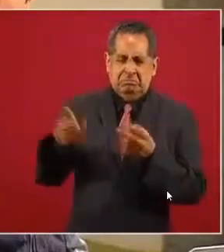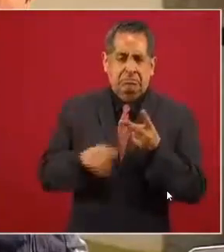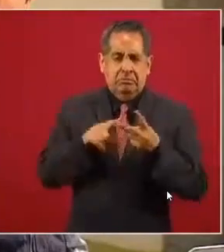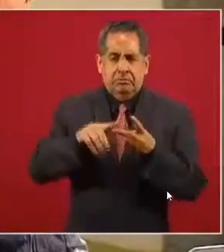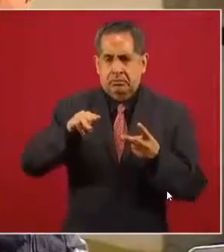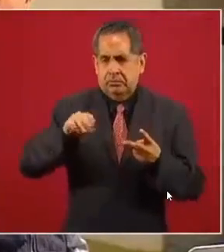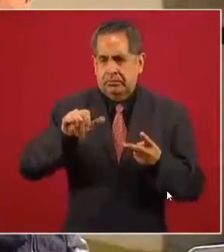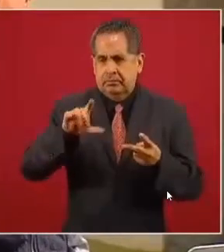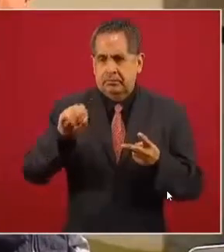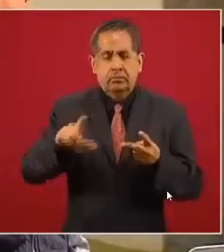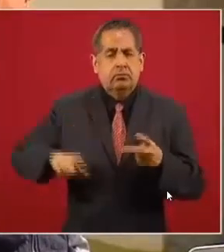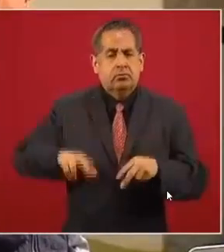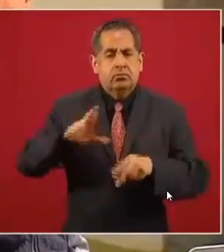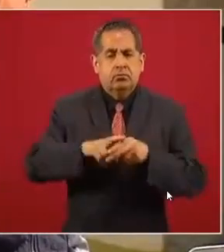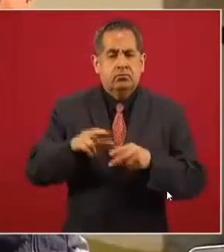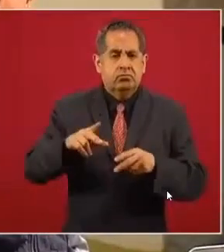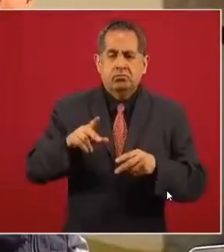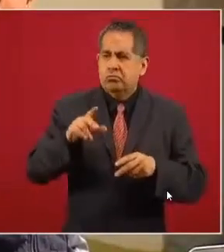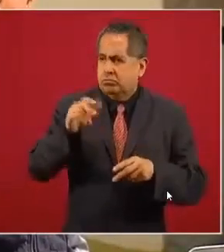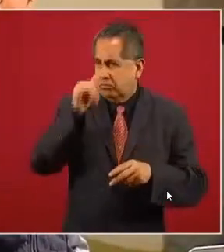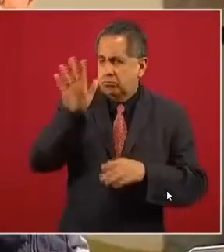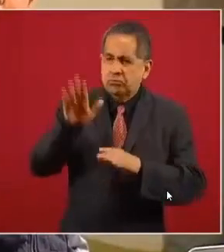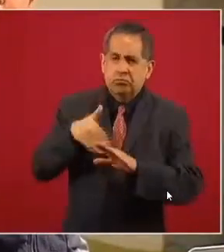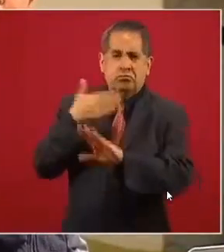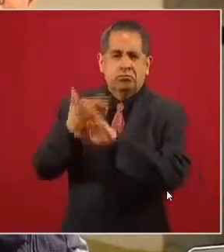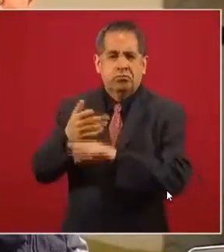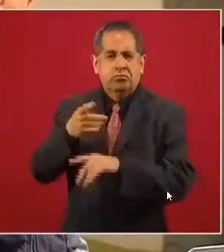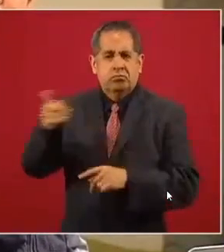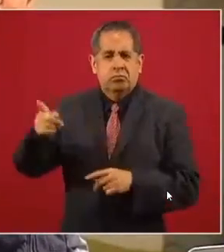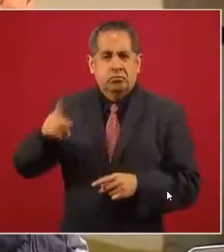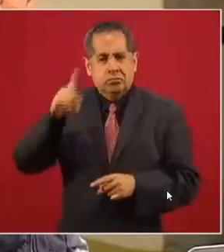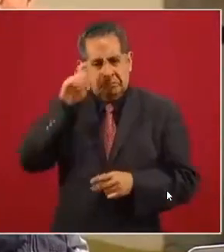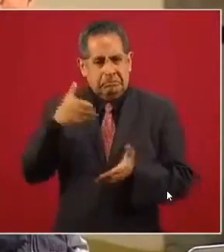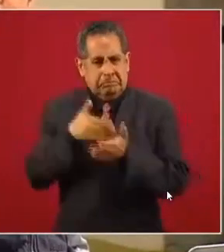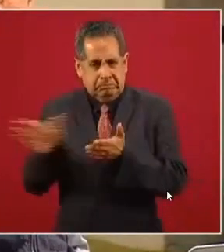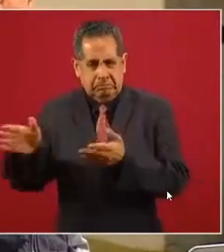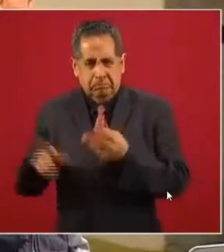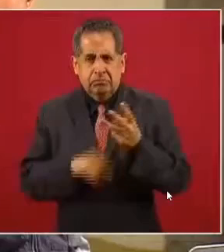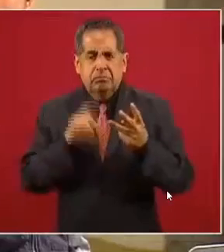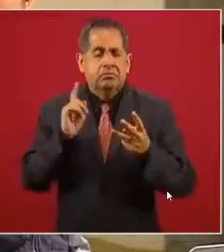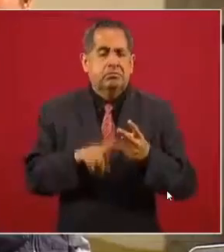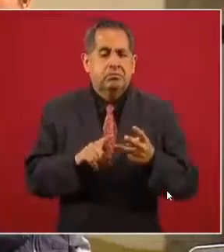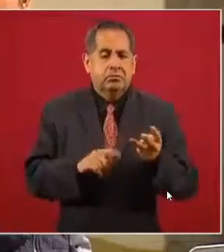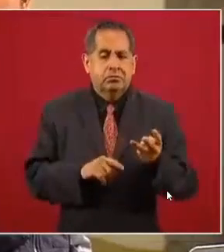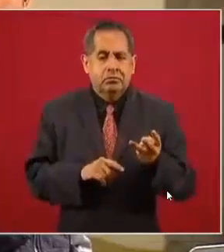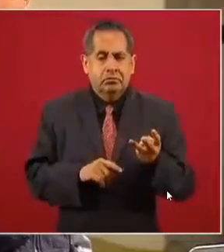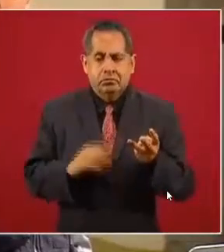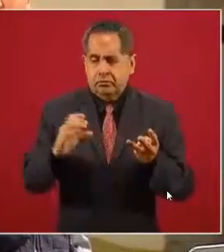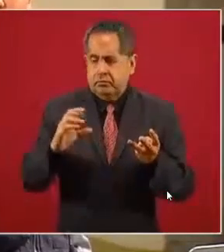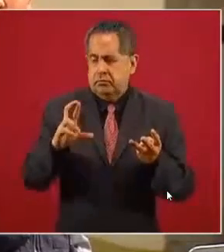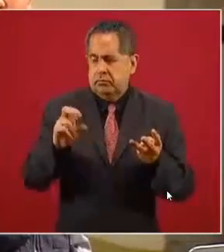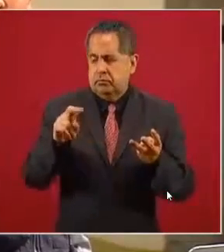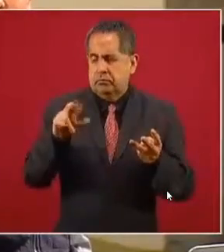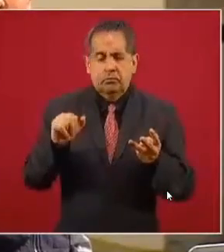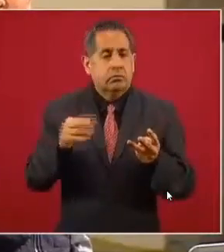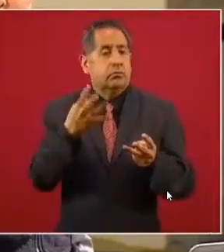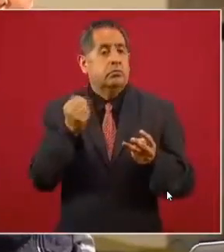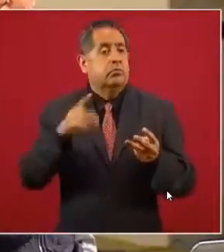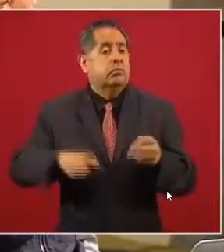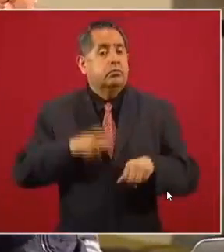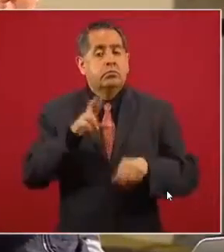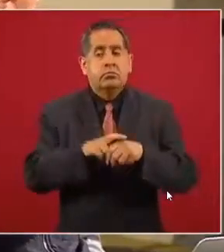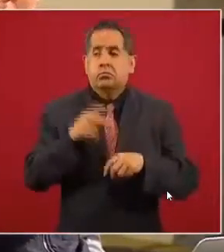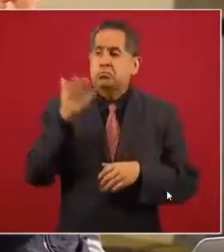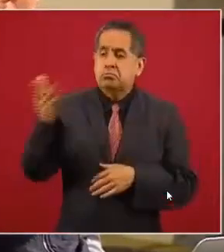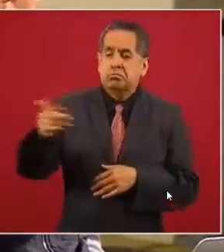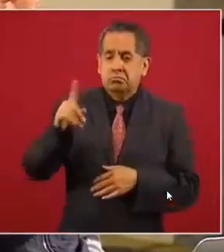milenio, gobernadores se rebelan y exigen a López-Gatell fuera, crónica, nueve gobernadores piden